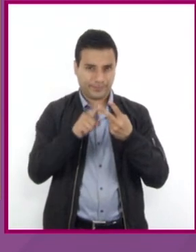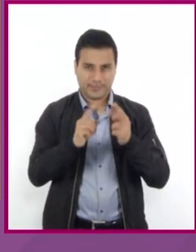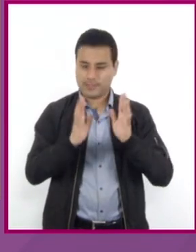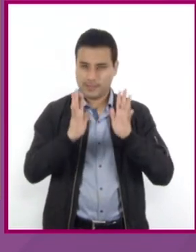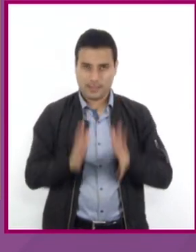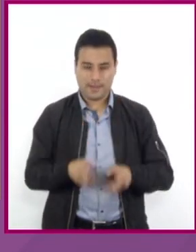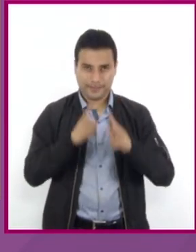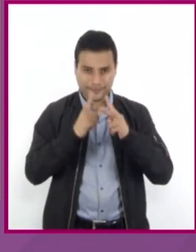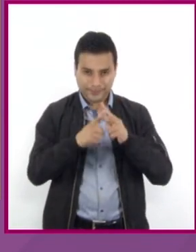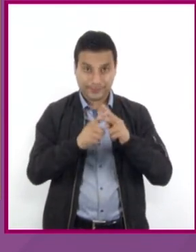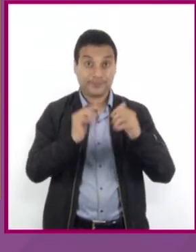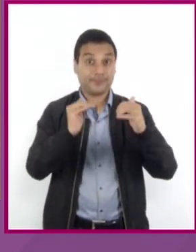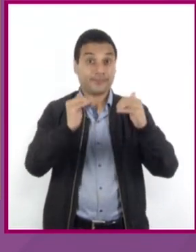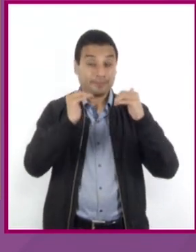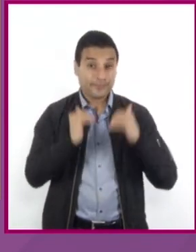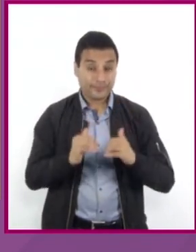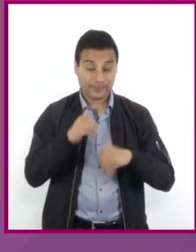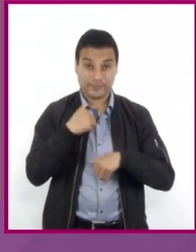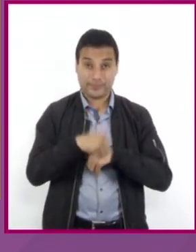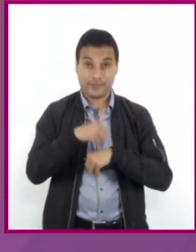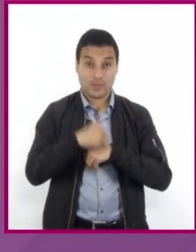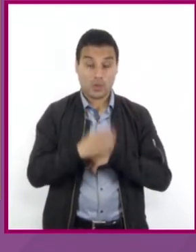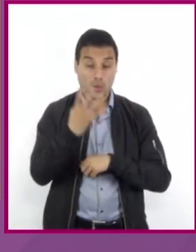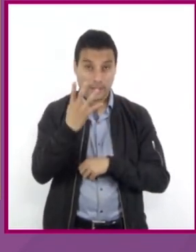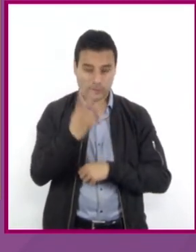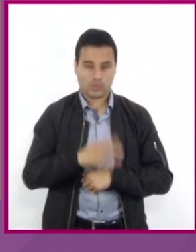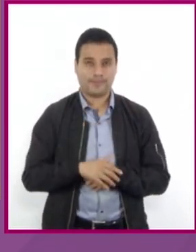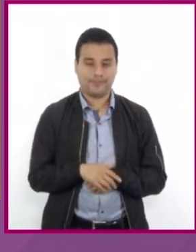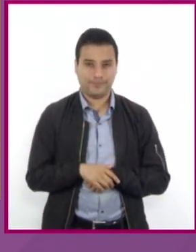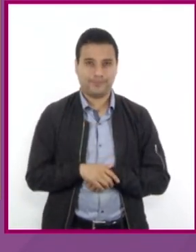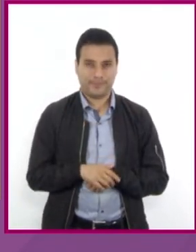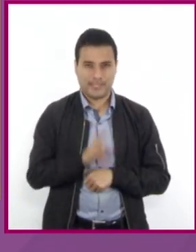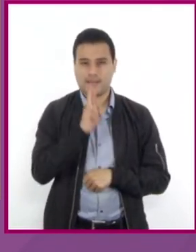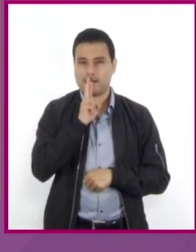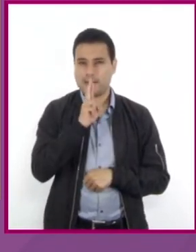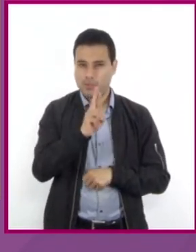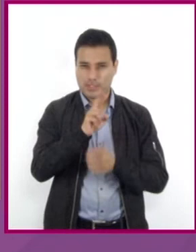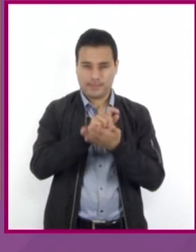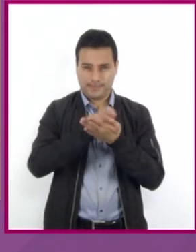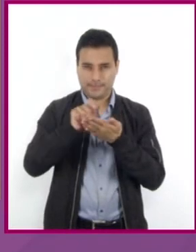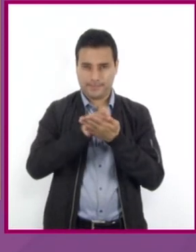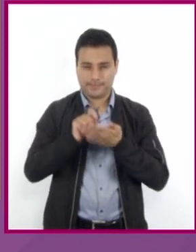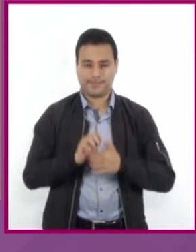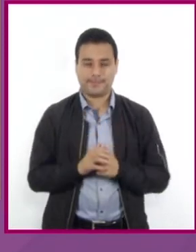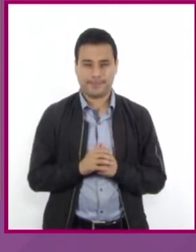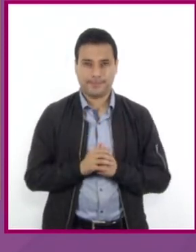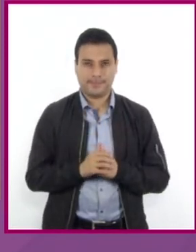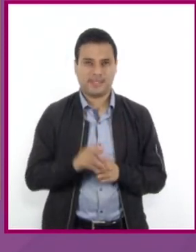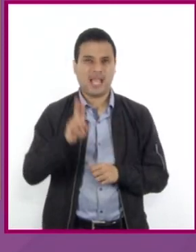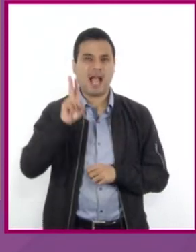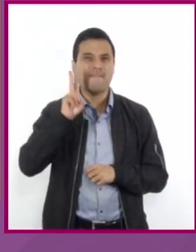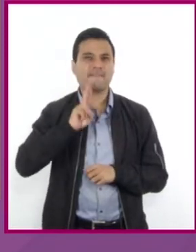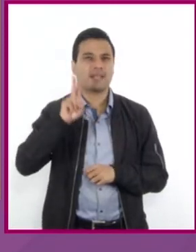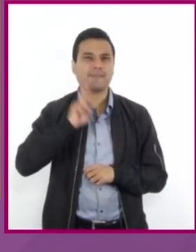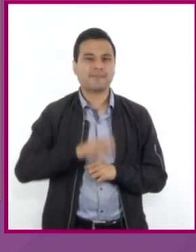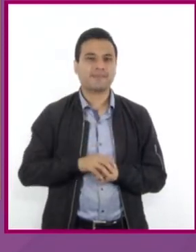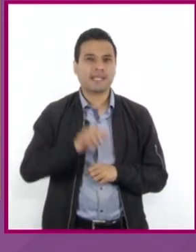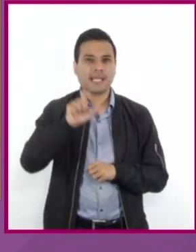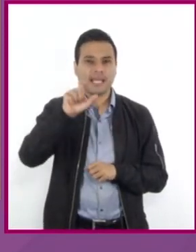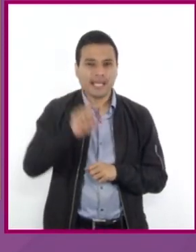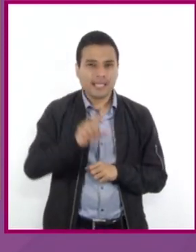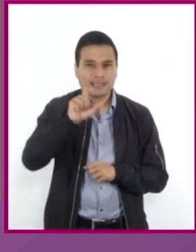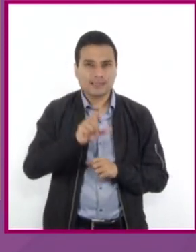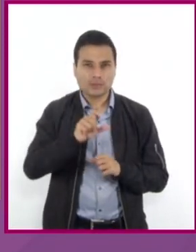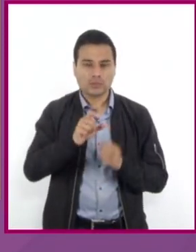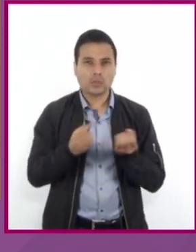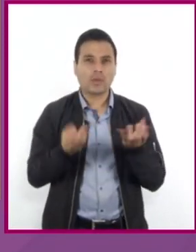en el paso 4 resolvemos la ecuación de primer grado para encontrar el valor de la incógnita